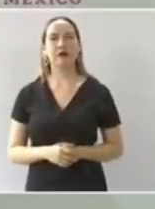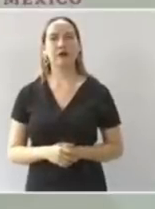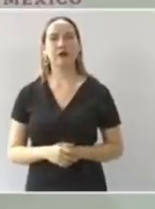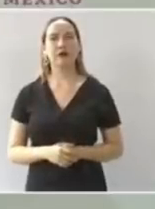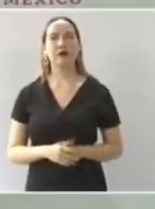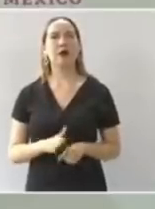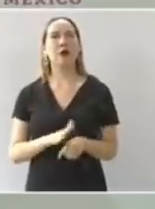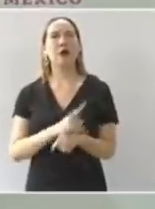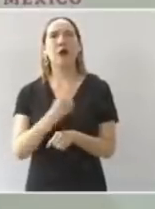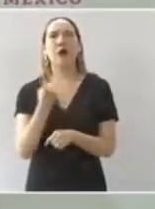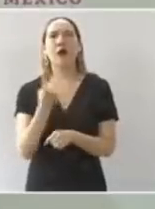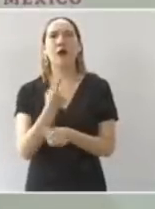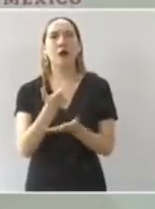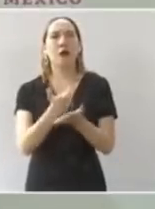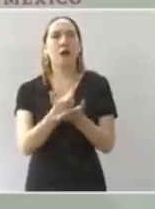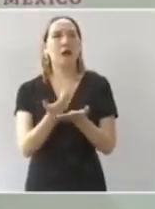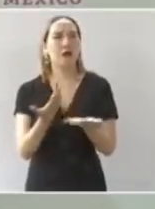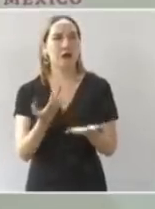¿cuál es la clave?